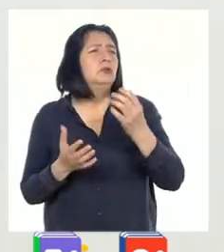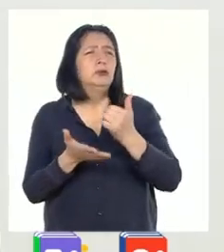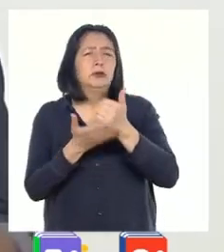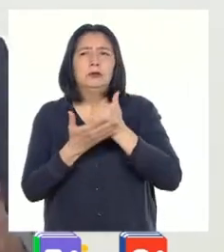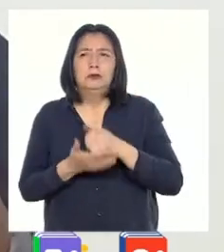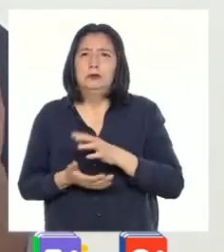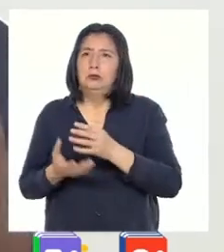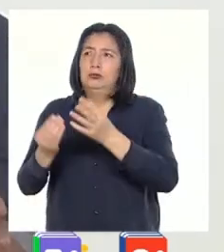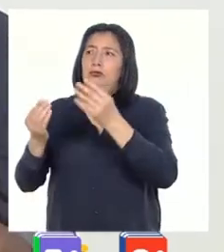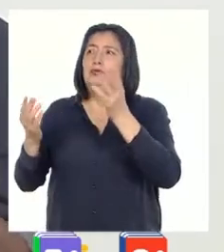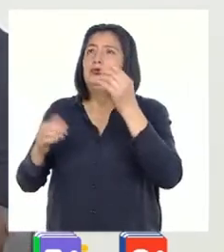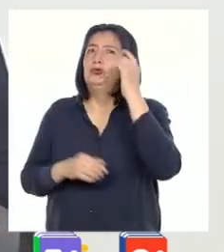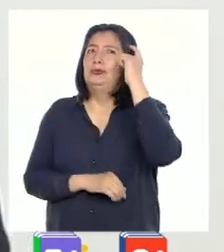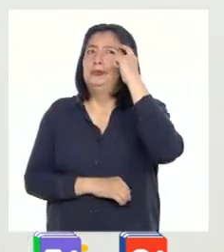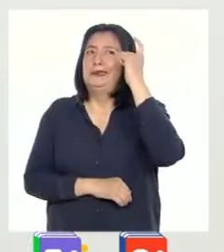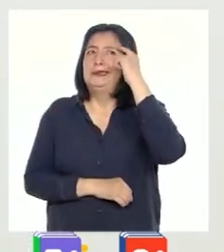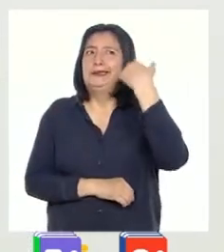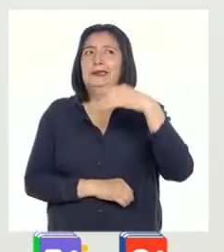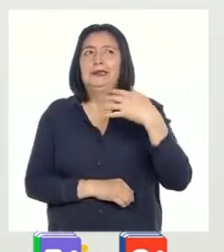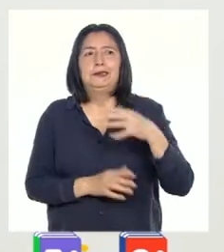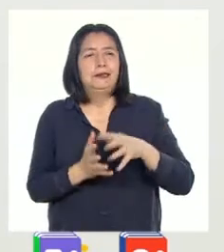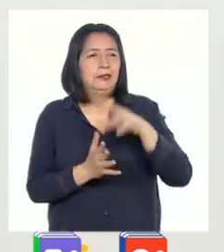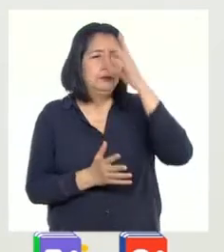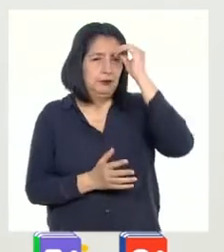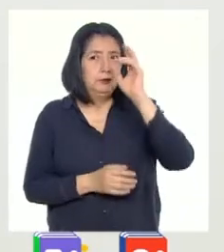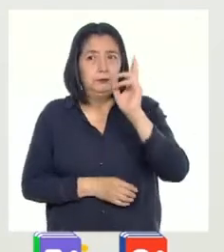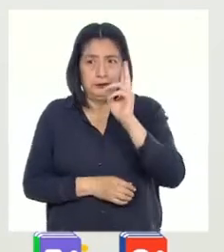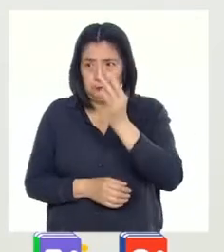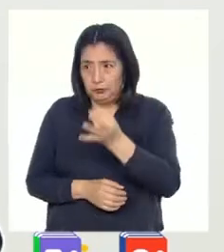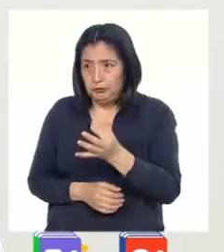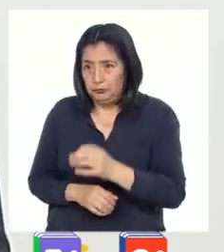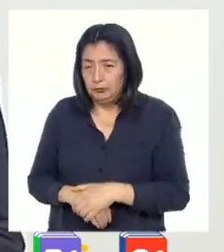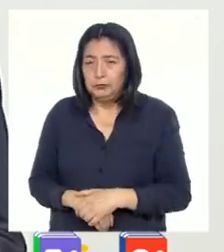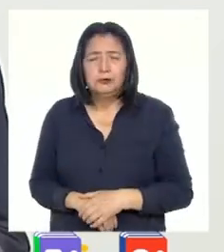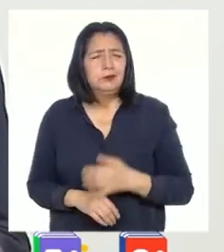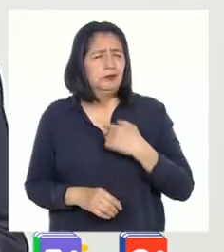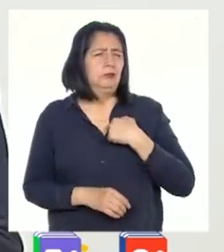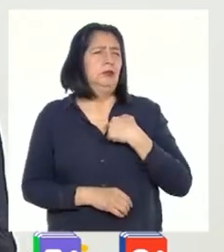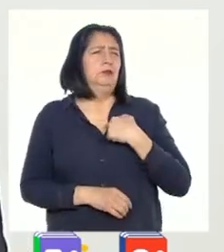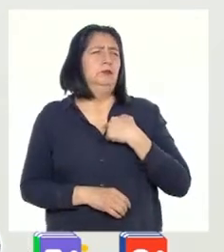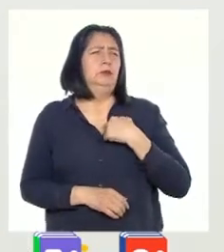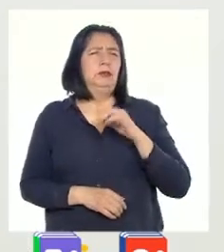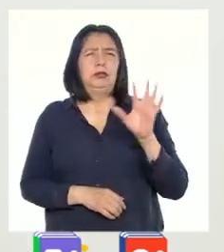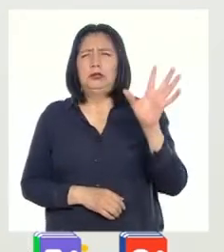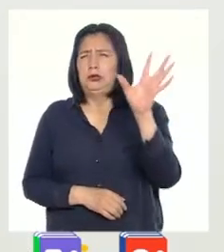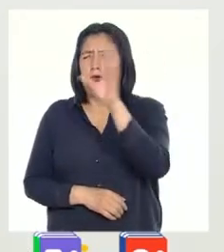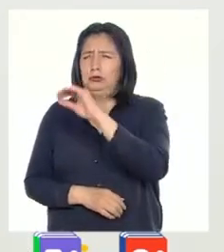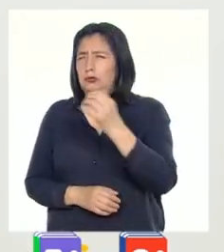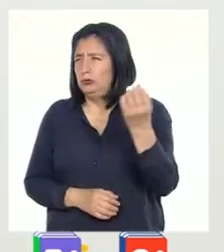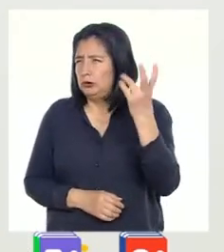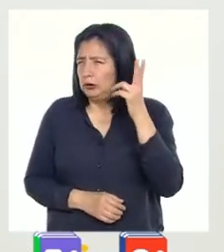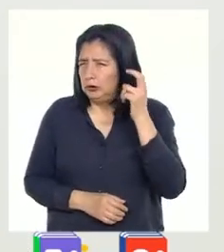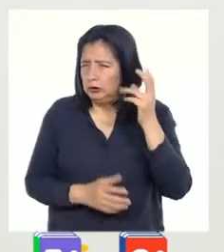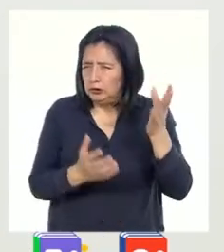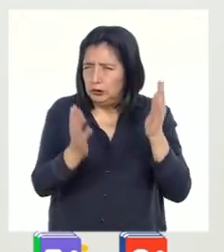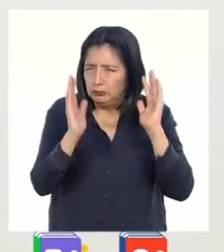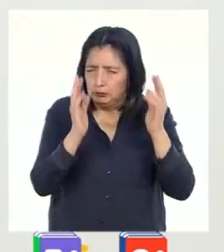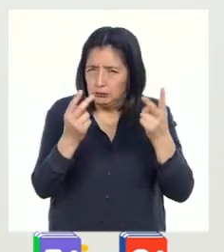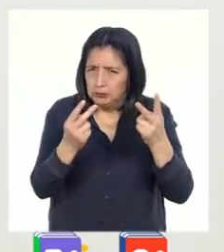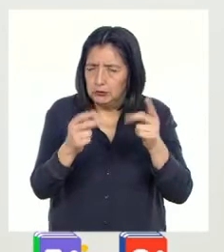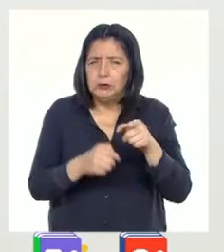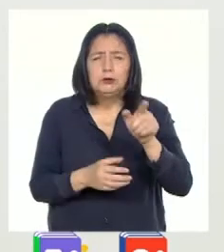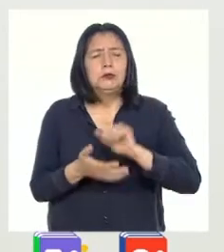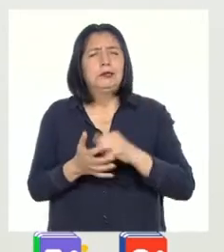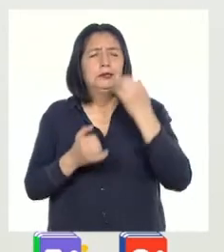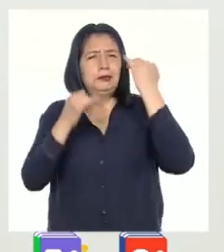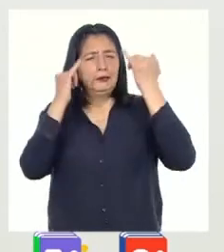Tenemos mucho por reflexionar y aprender, ¿no es cierto, profesor? Algo que me queda a mí de todo lo que he escuchado es que, a pesar